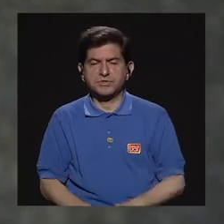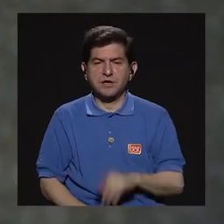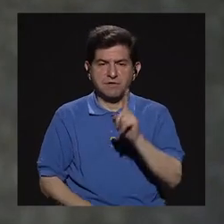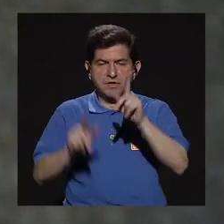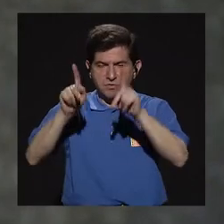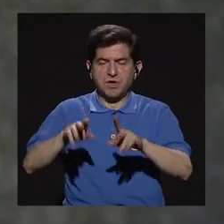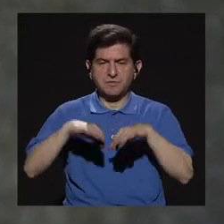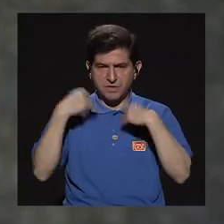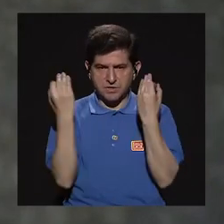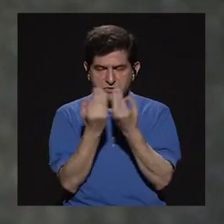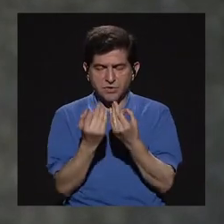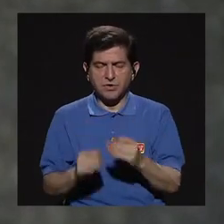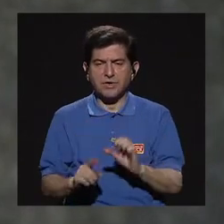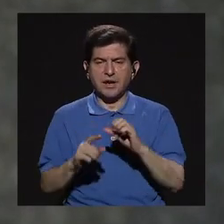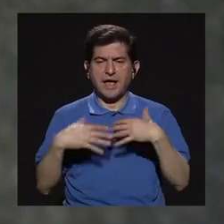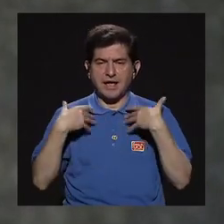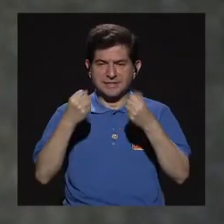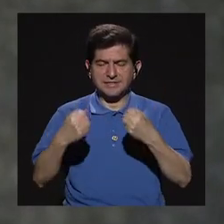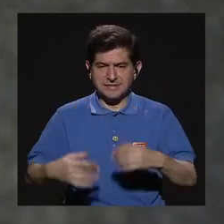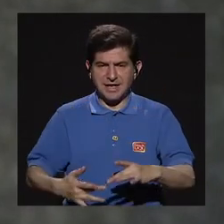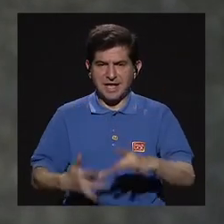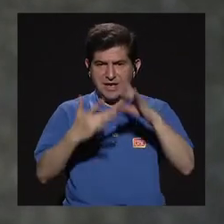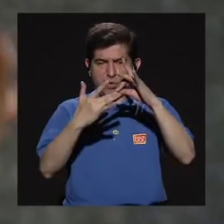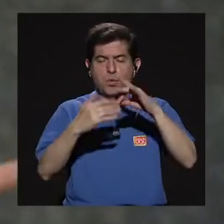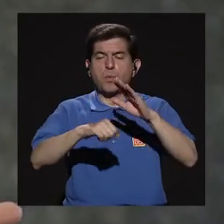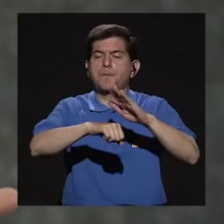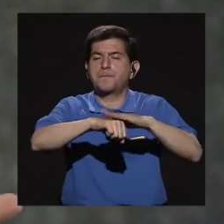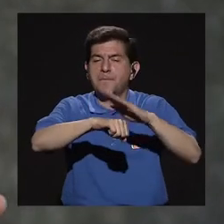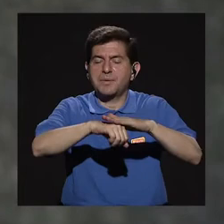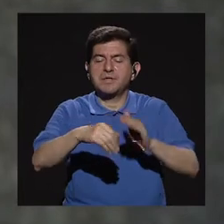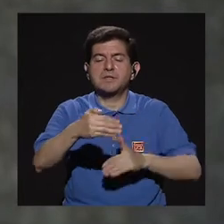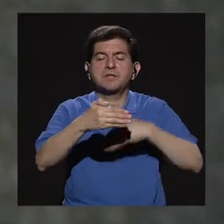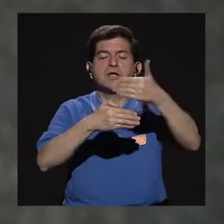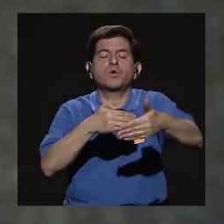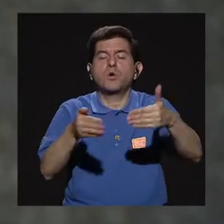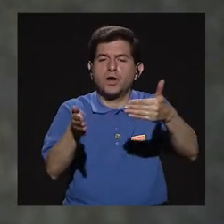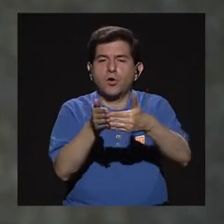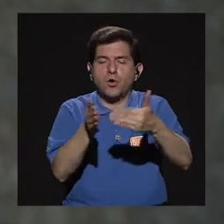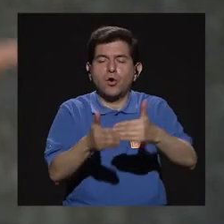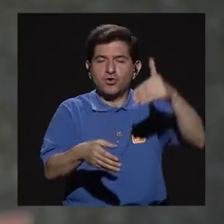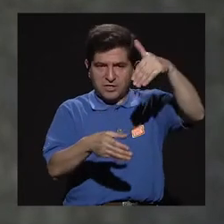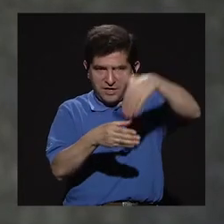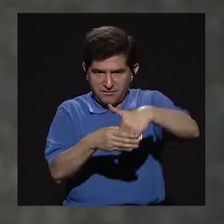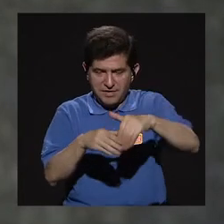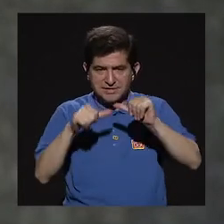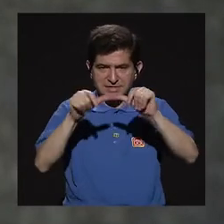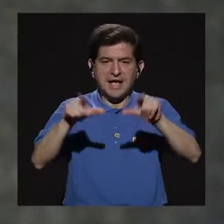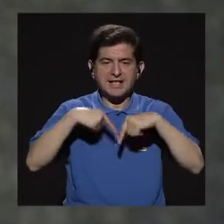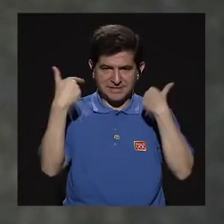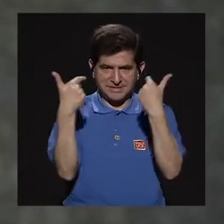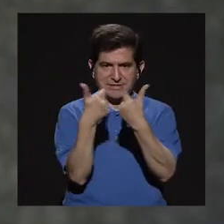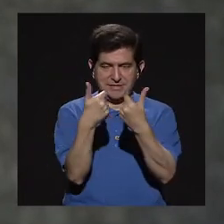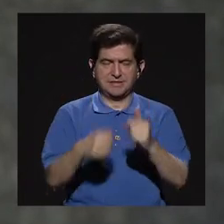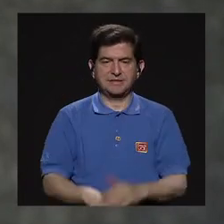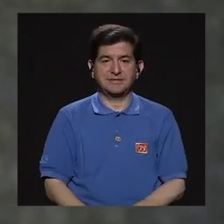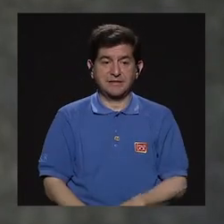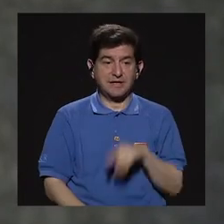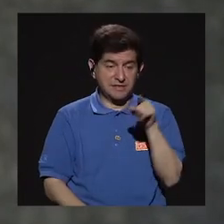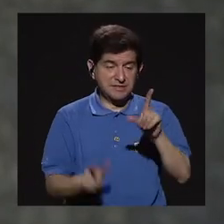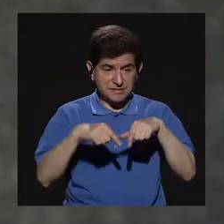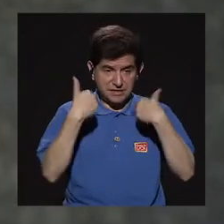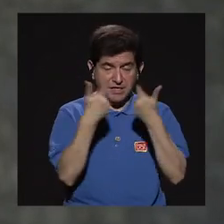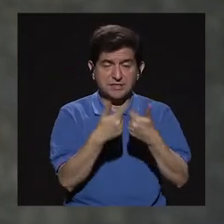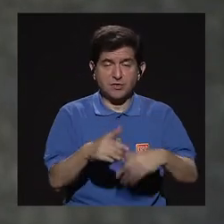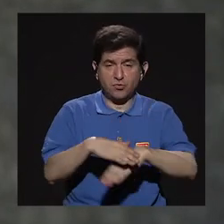por situaciones de salud especiales, a ellas se les permite reintegrarse nuevamente en la siguiente promoción. Entonces, si esta